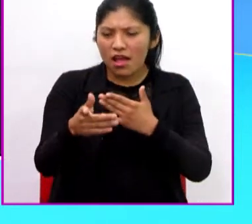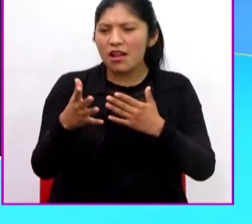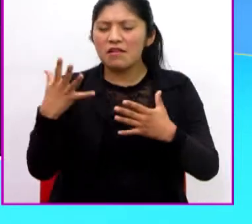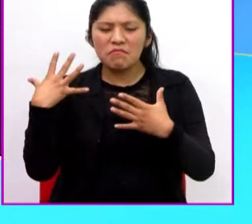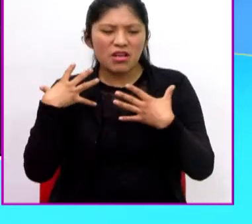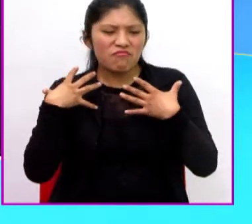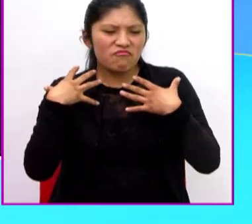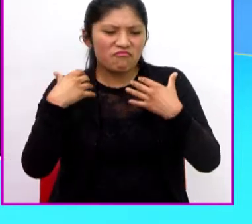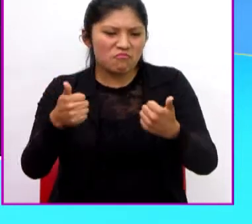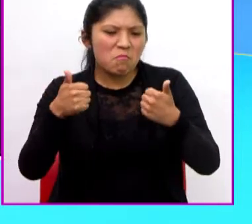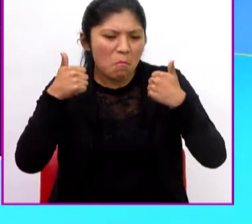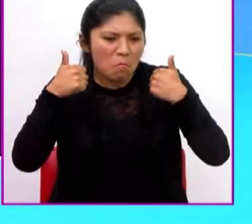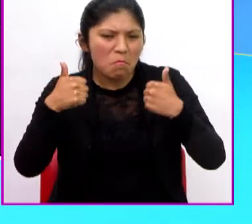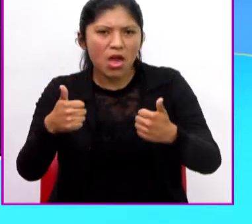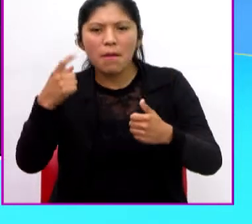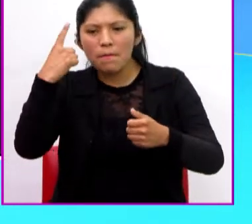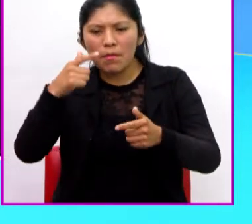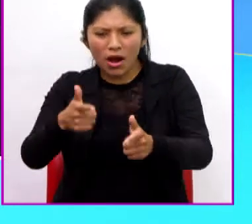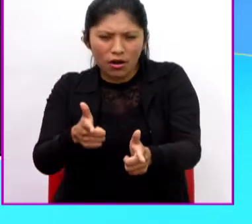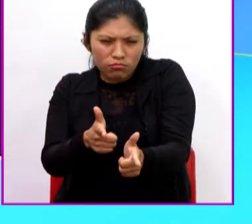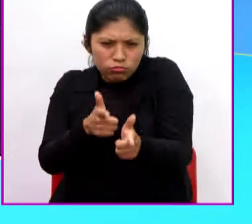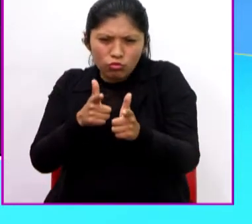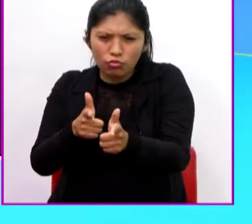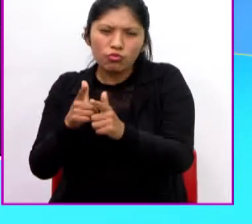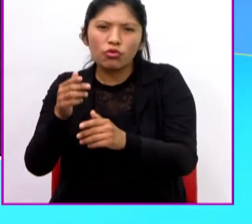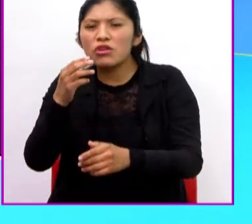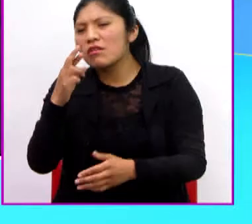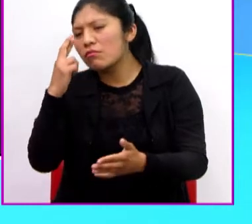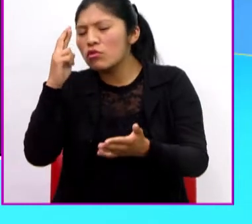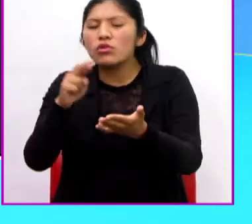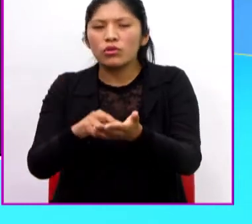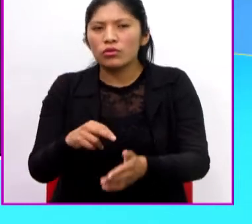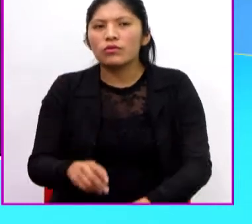manejando la escopeta. Es muy reconocido por eso.